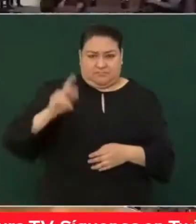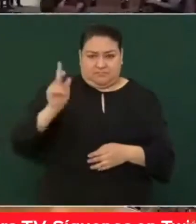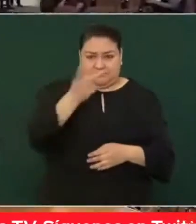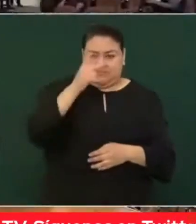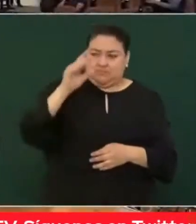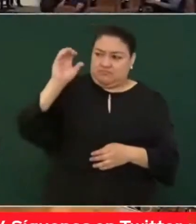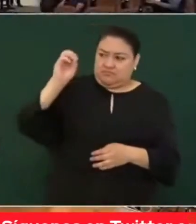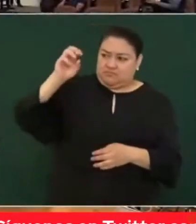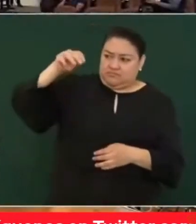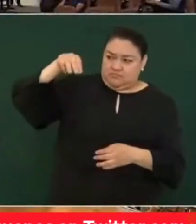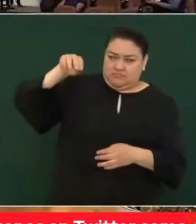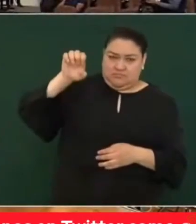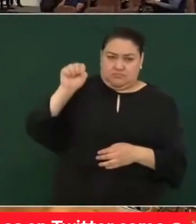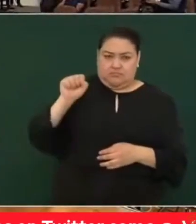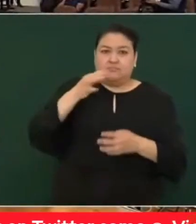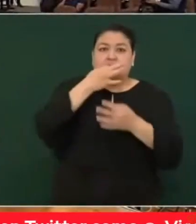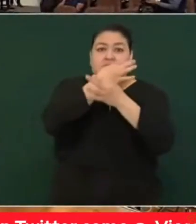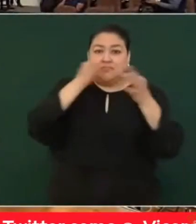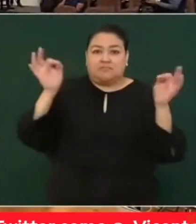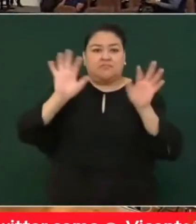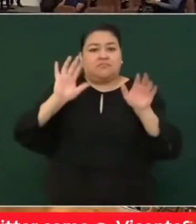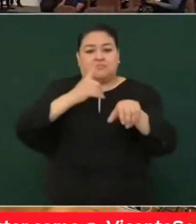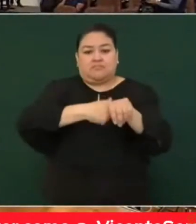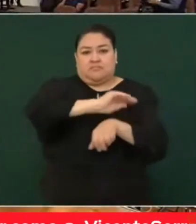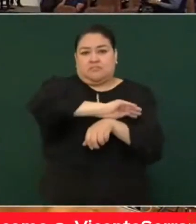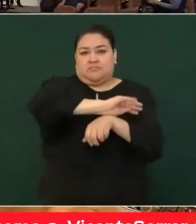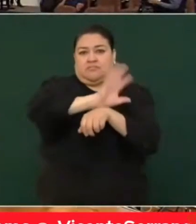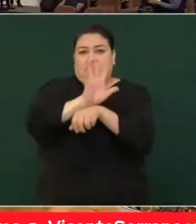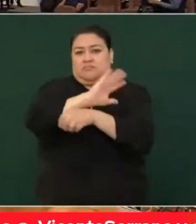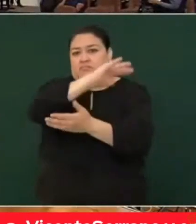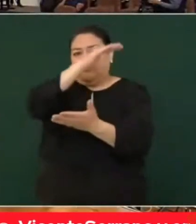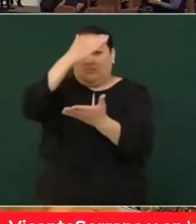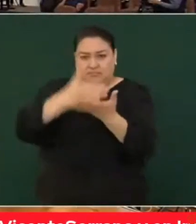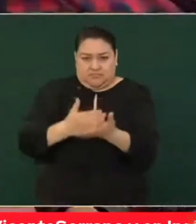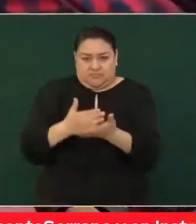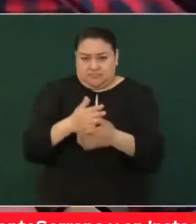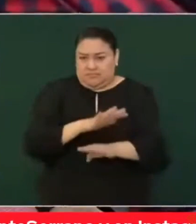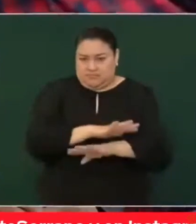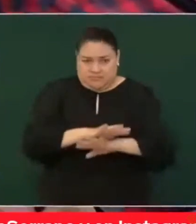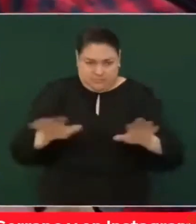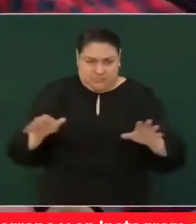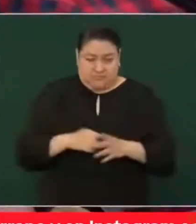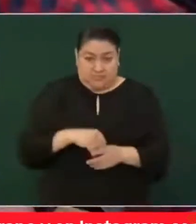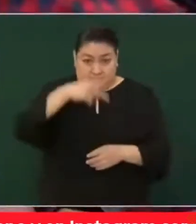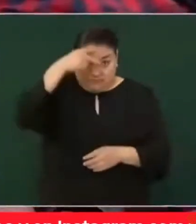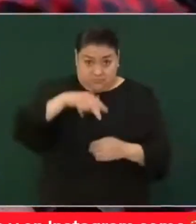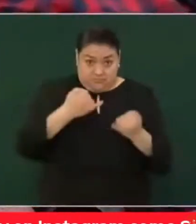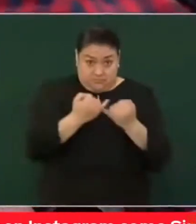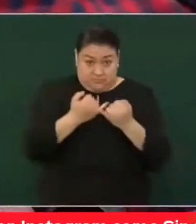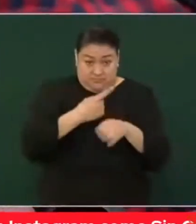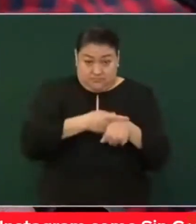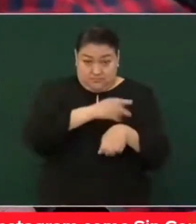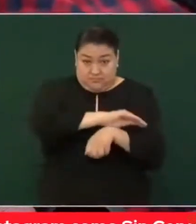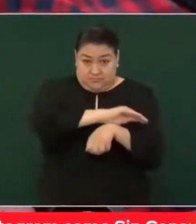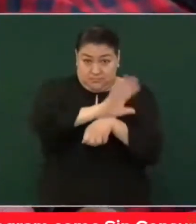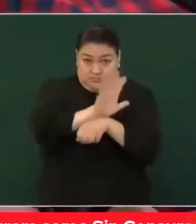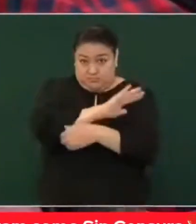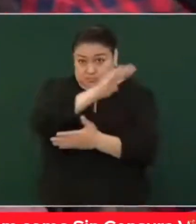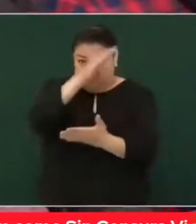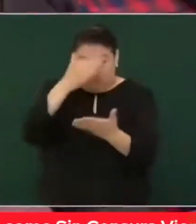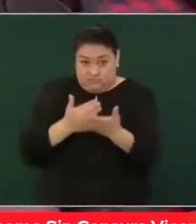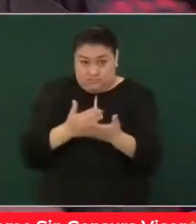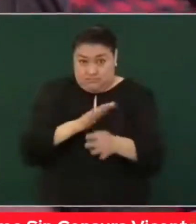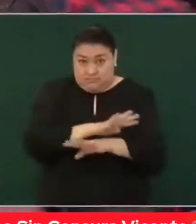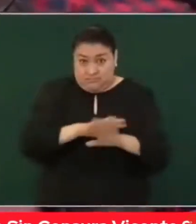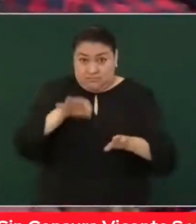El de la salud declaró el fin de la emergencia por la pandemia de COVID. Si en México también estarían declarando